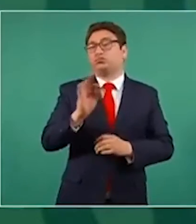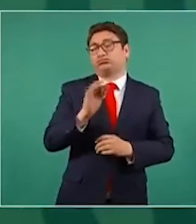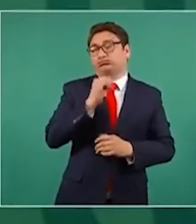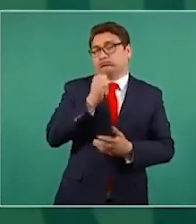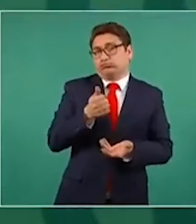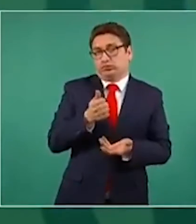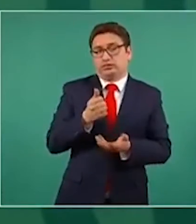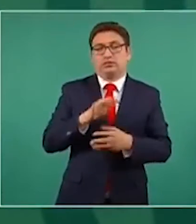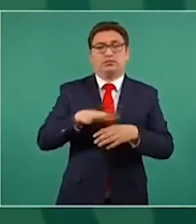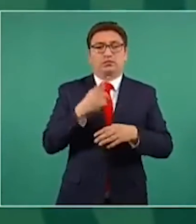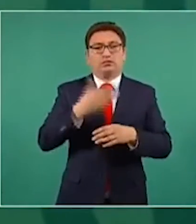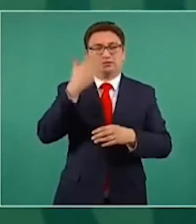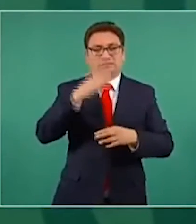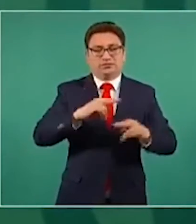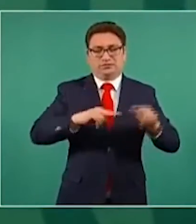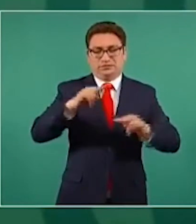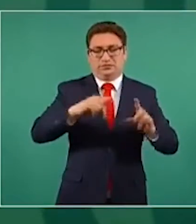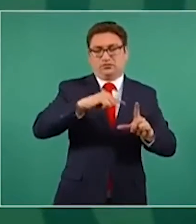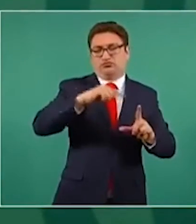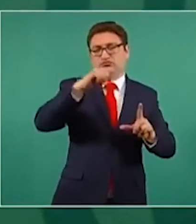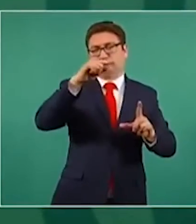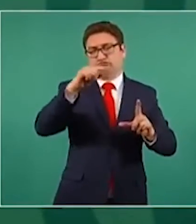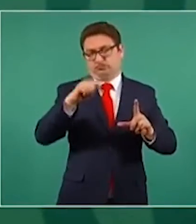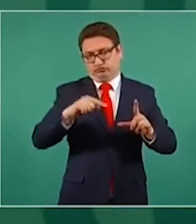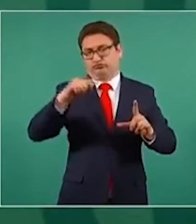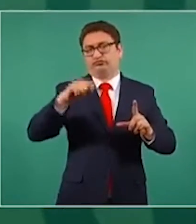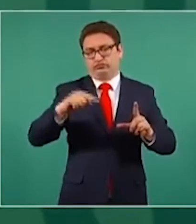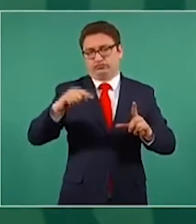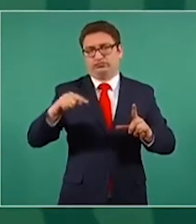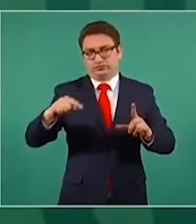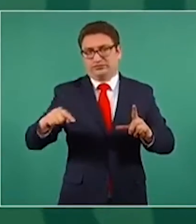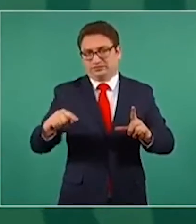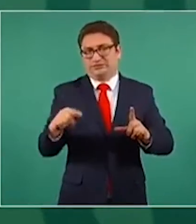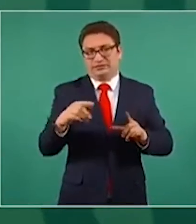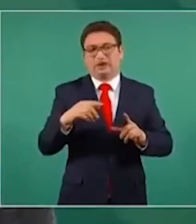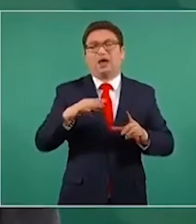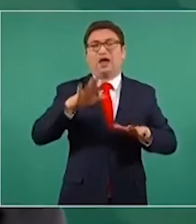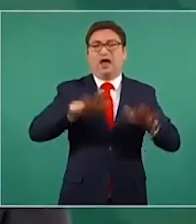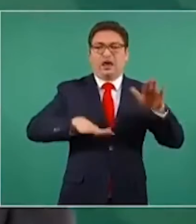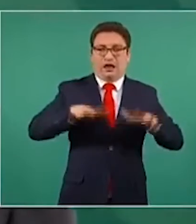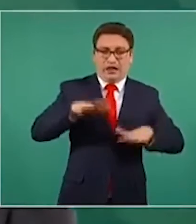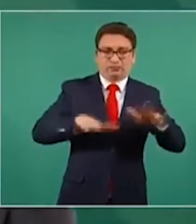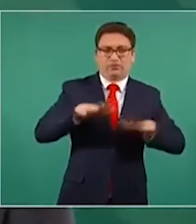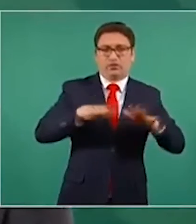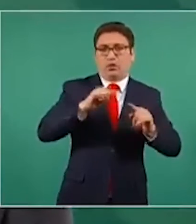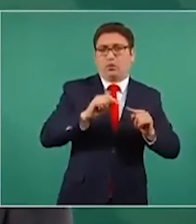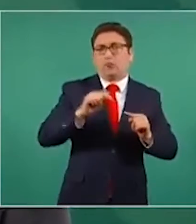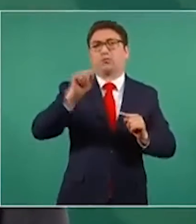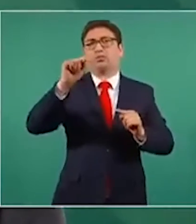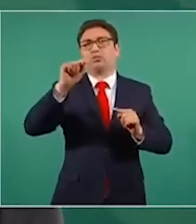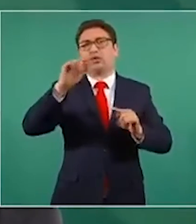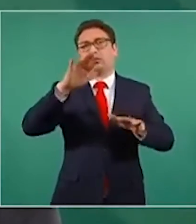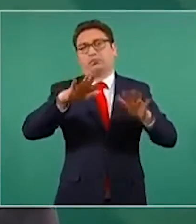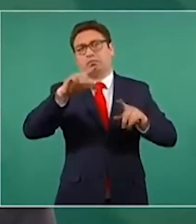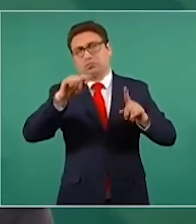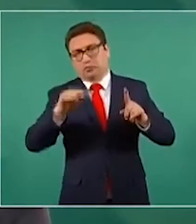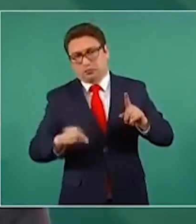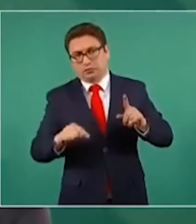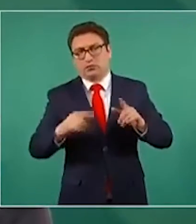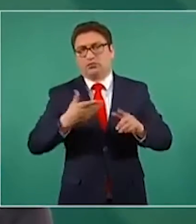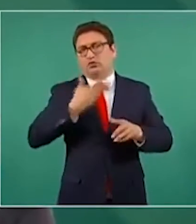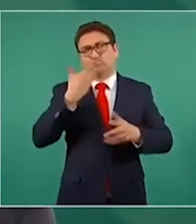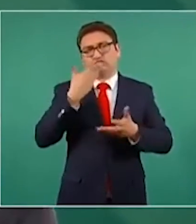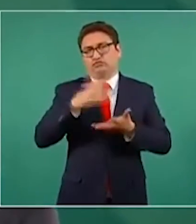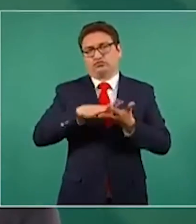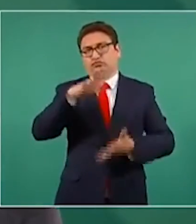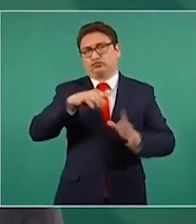la bajada, en donde tenemos esta suerte de zigzag o escalera, por momentos hemos tenido algunos repuntes, pero la tendencia general